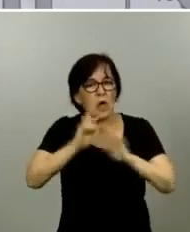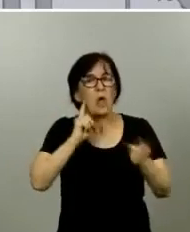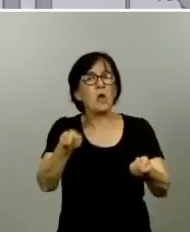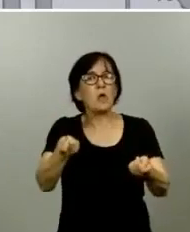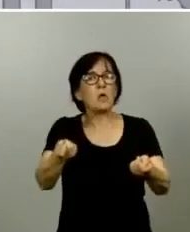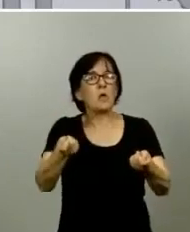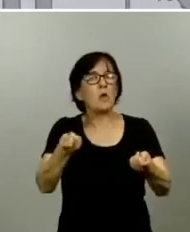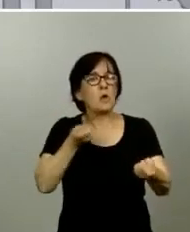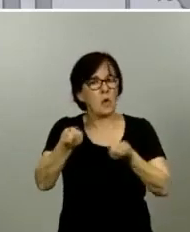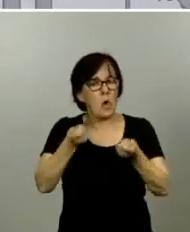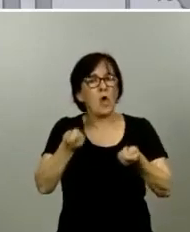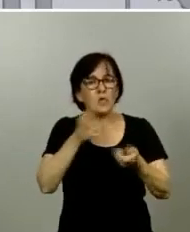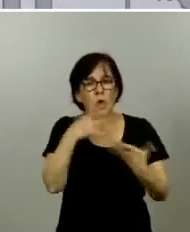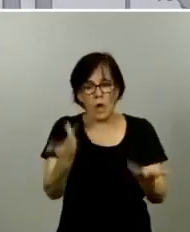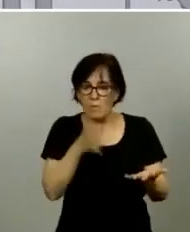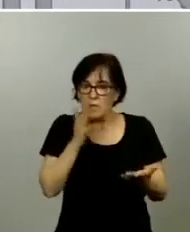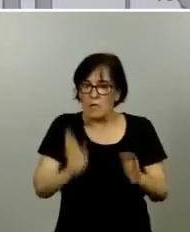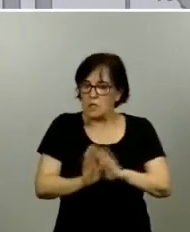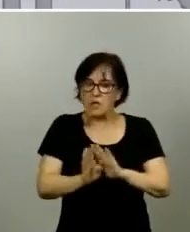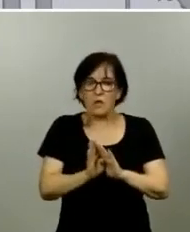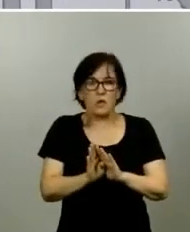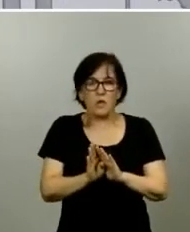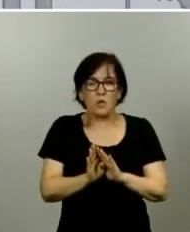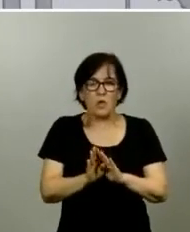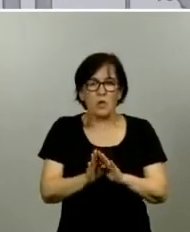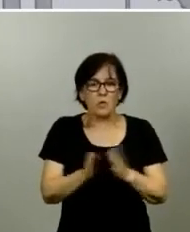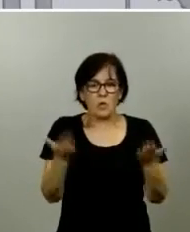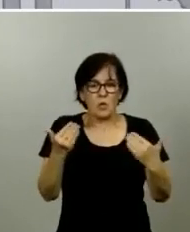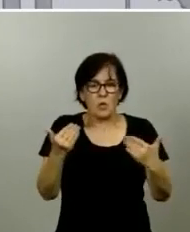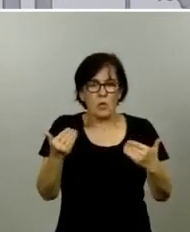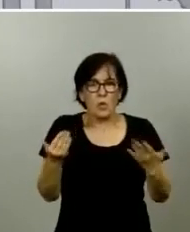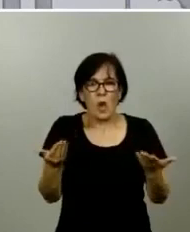control como están ahora, no hay ninguna